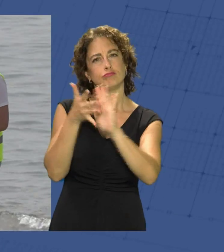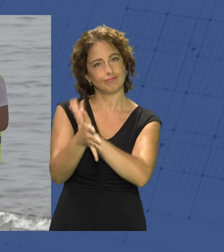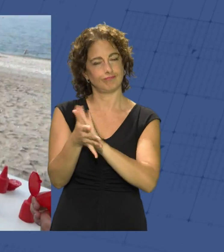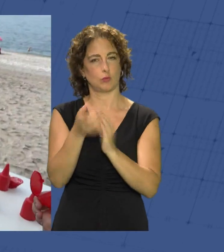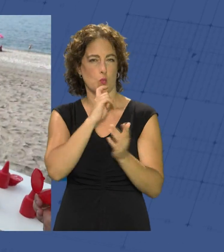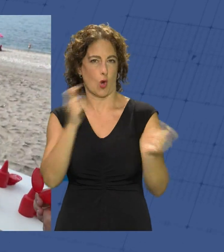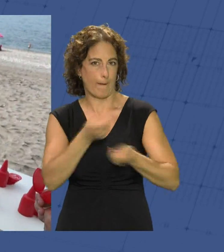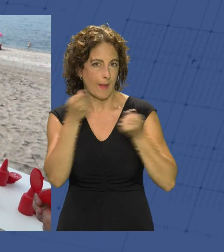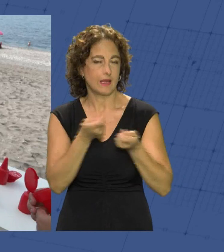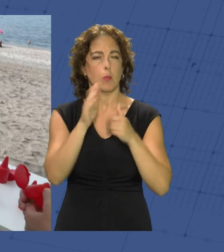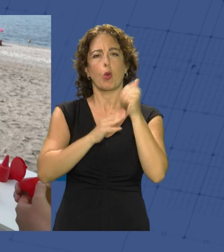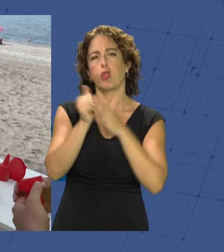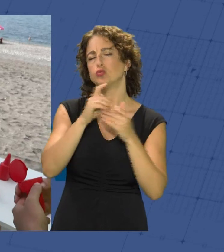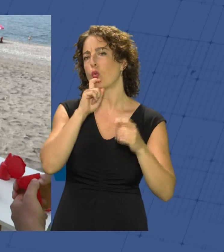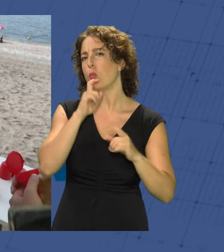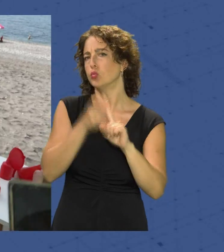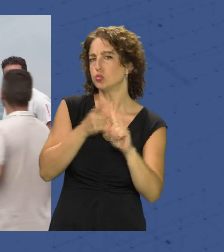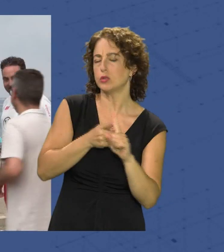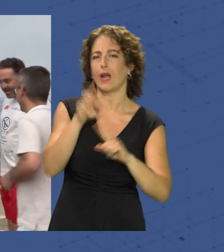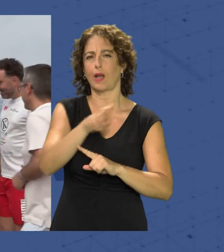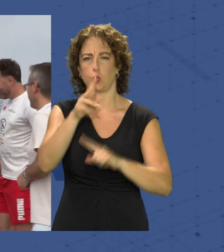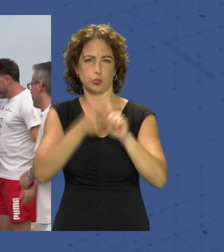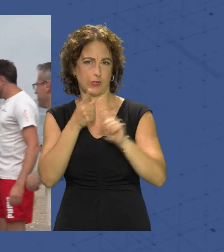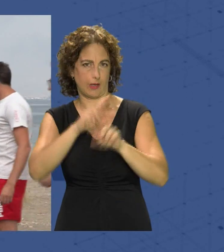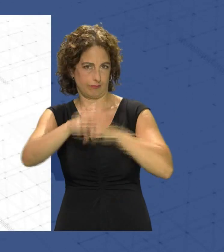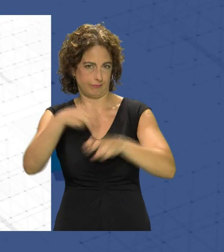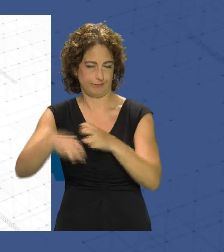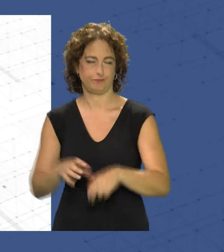misma y el proceso de uso y de reutilización de estos colilleros.